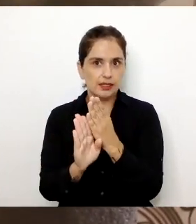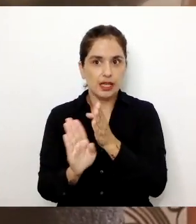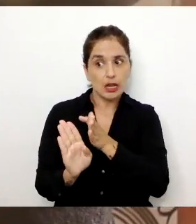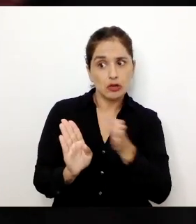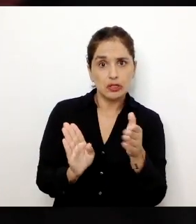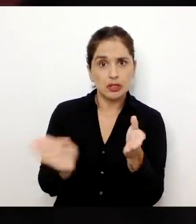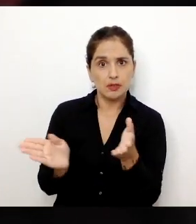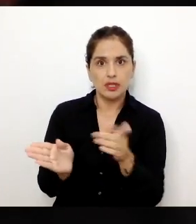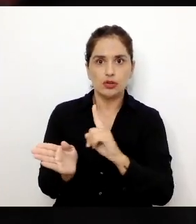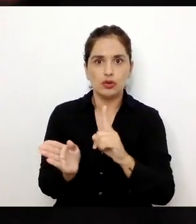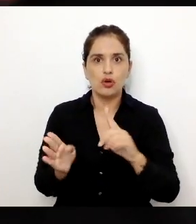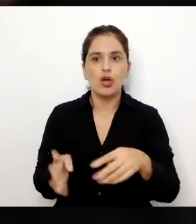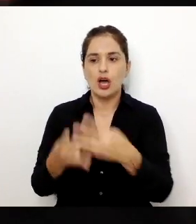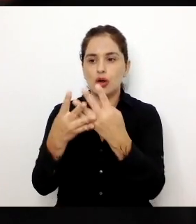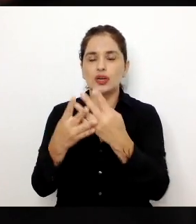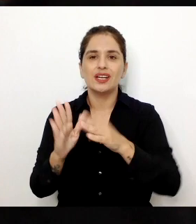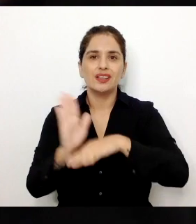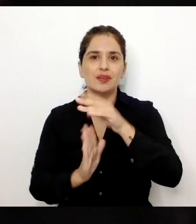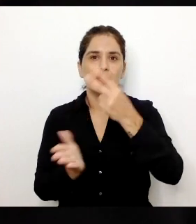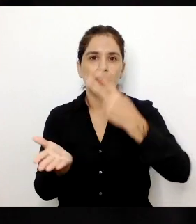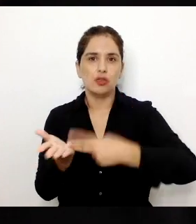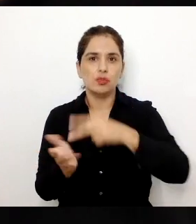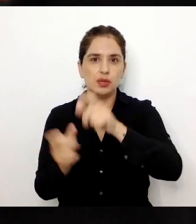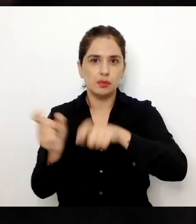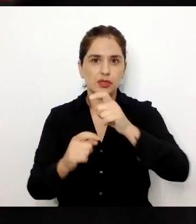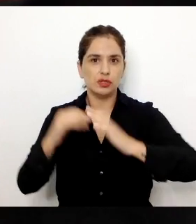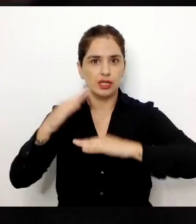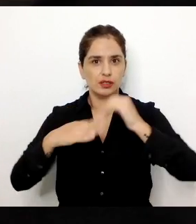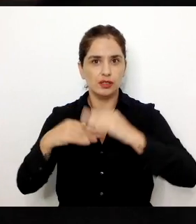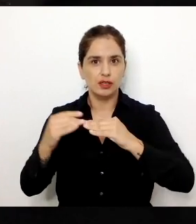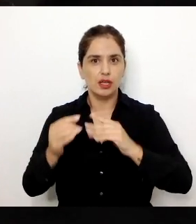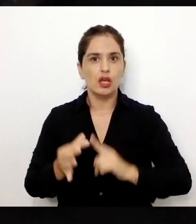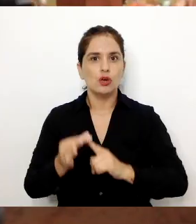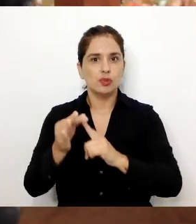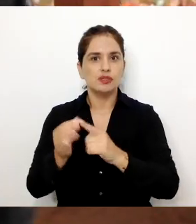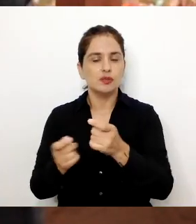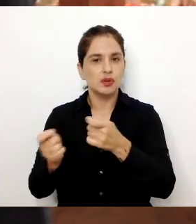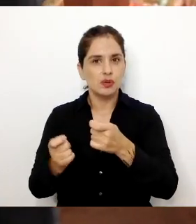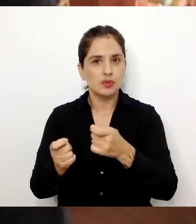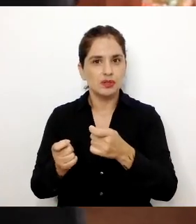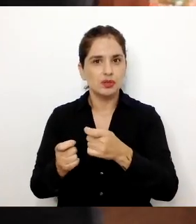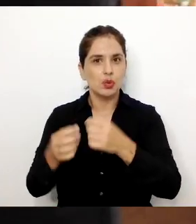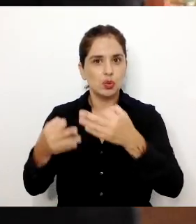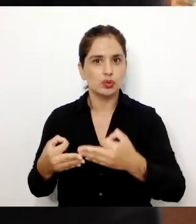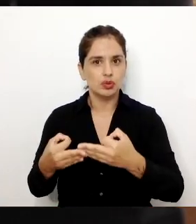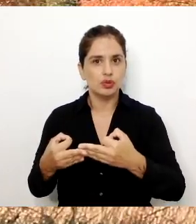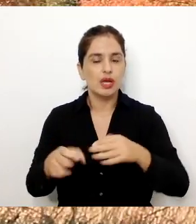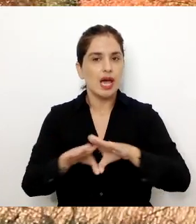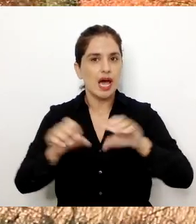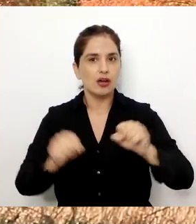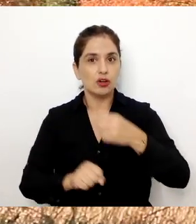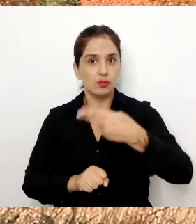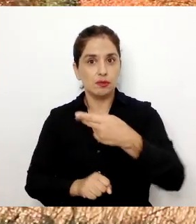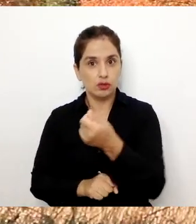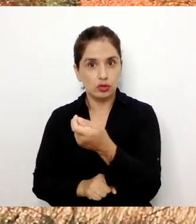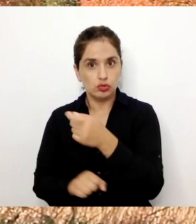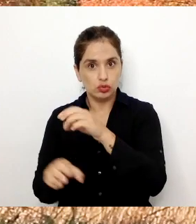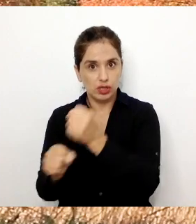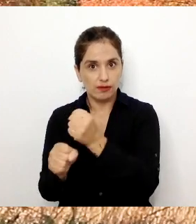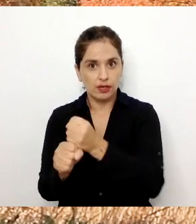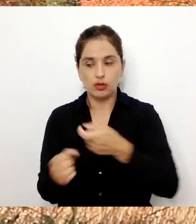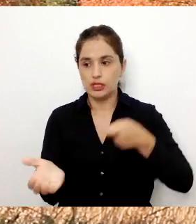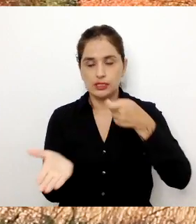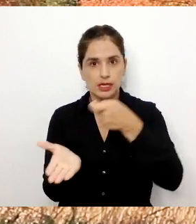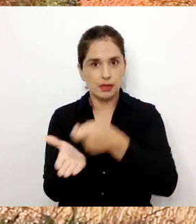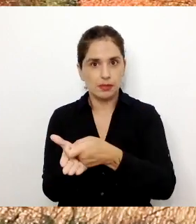intermediarios a una red de más de 2.000 artesanos bajo los principios de comercio justo. Acordamos con ellos el valor de sus piezas y se les